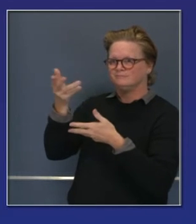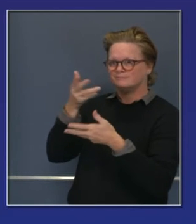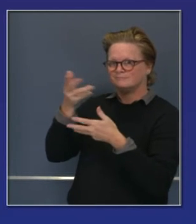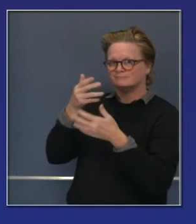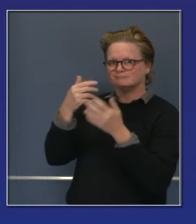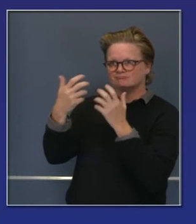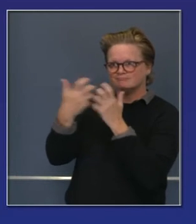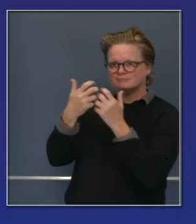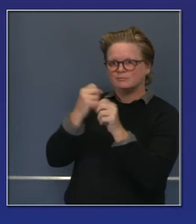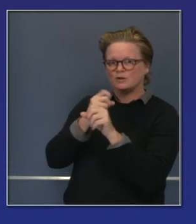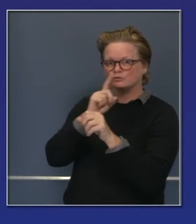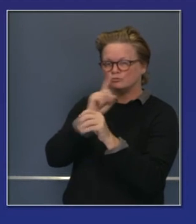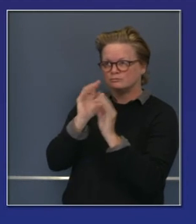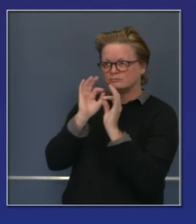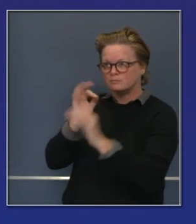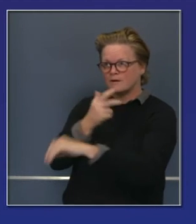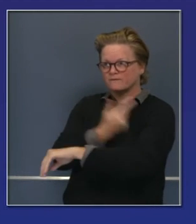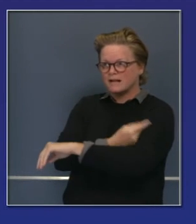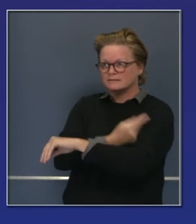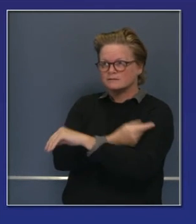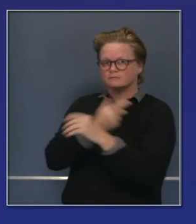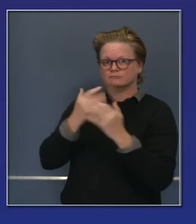para poder hacer justicia,